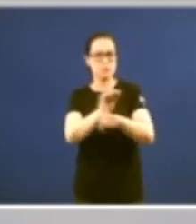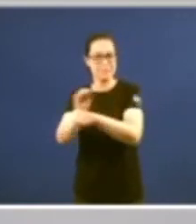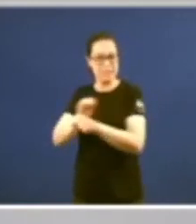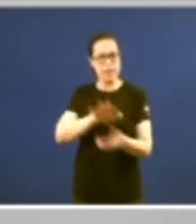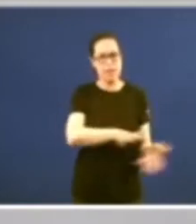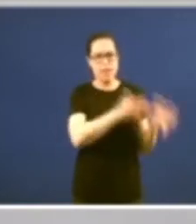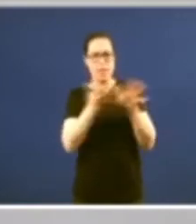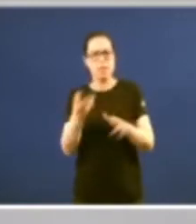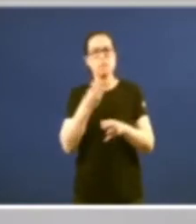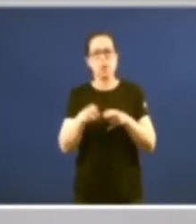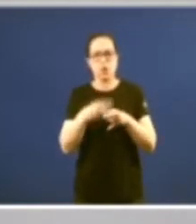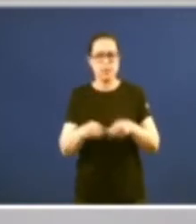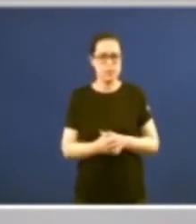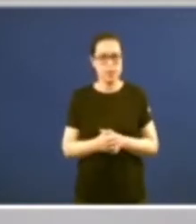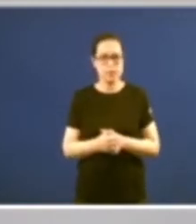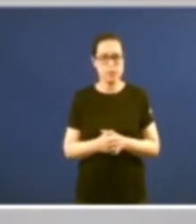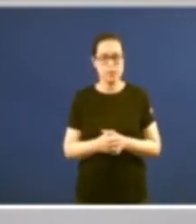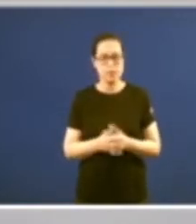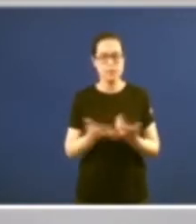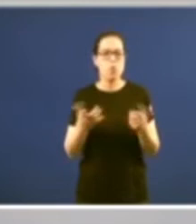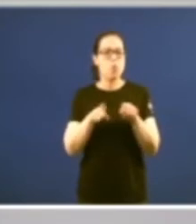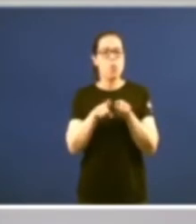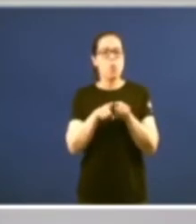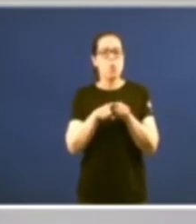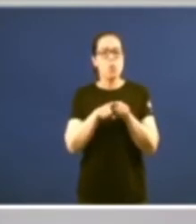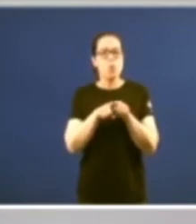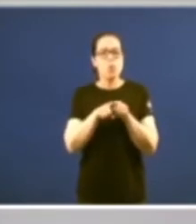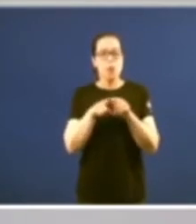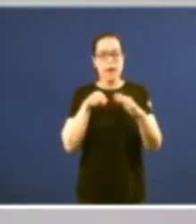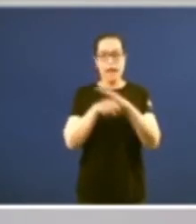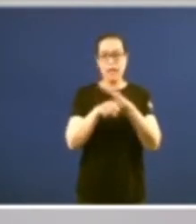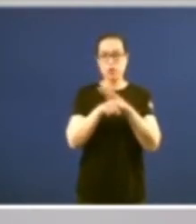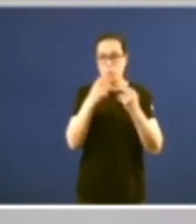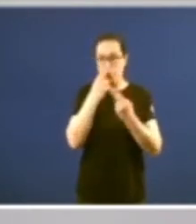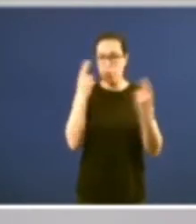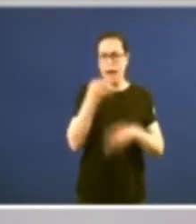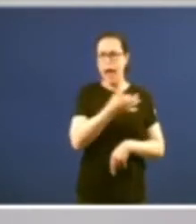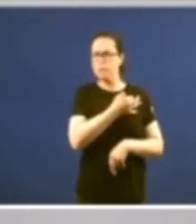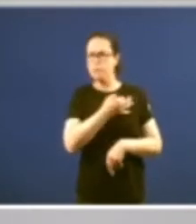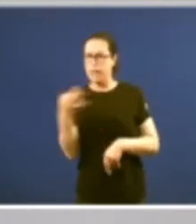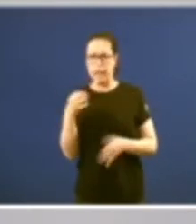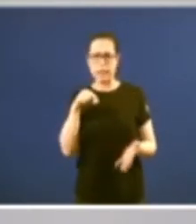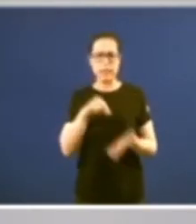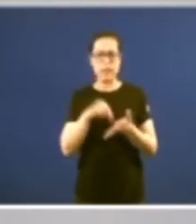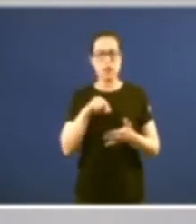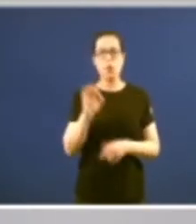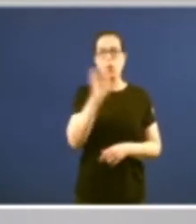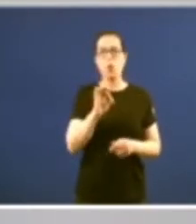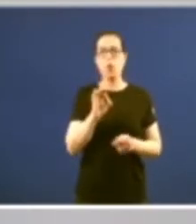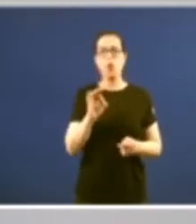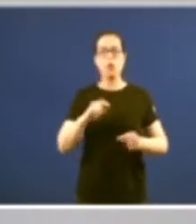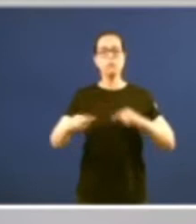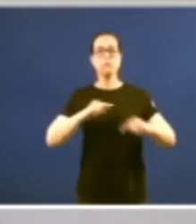esa acción política difícilmente se puede llevar a cabo una gestión pública eficaz una dirección política eficaz